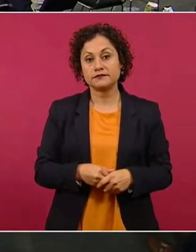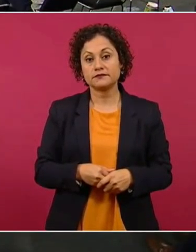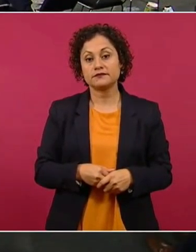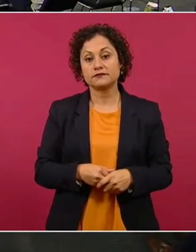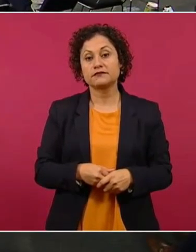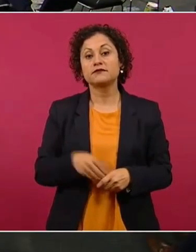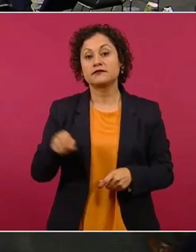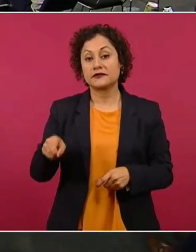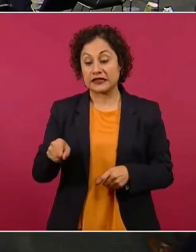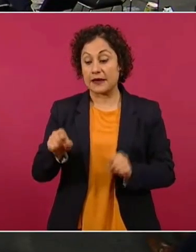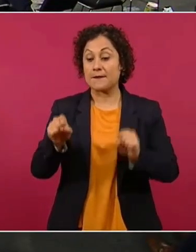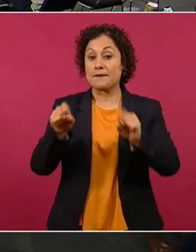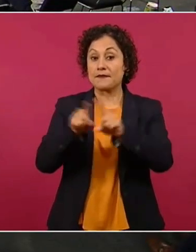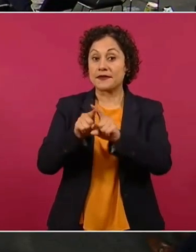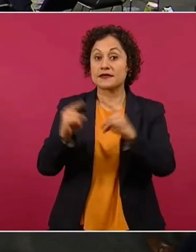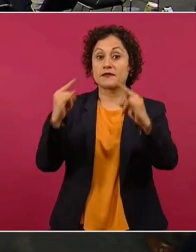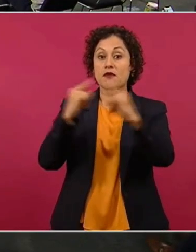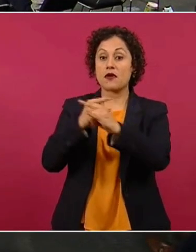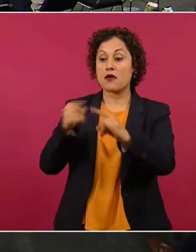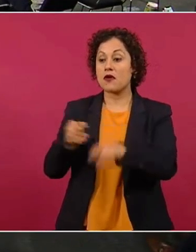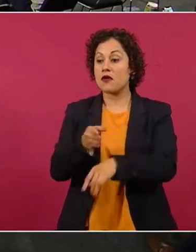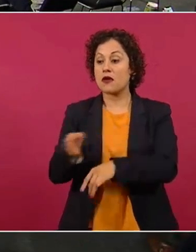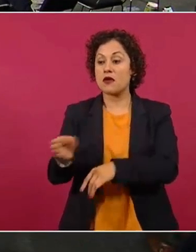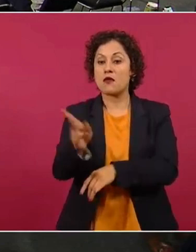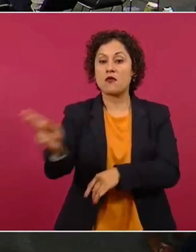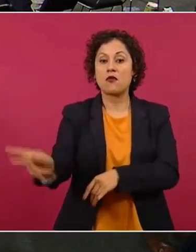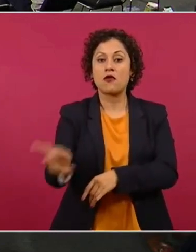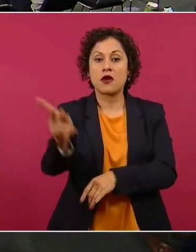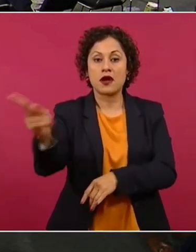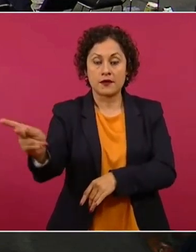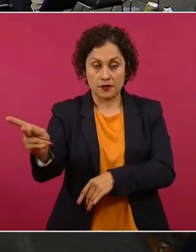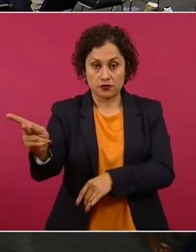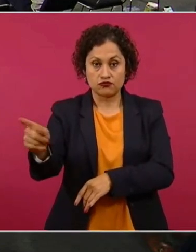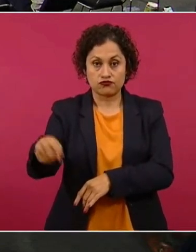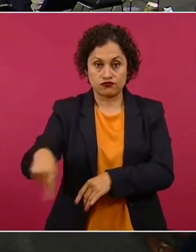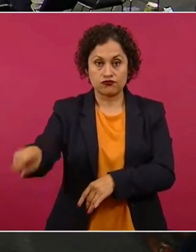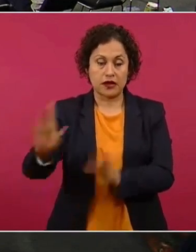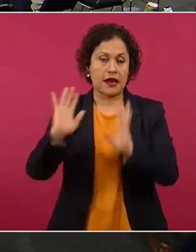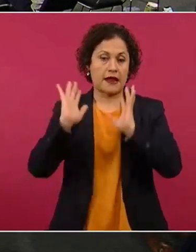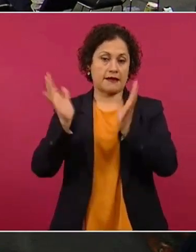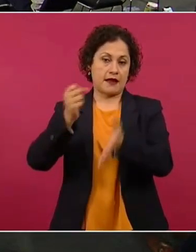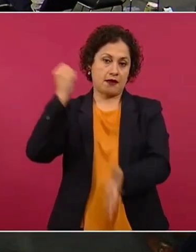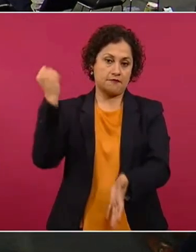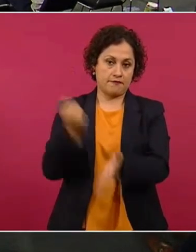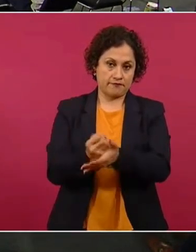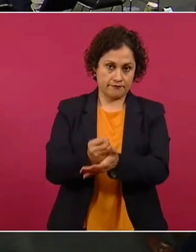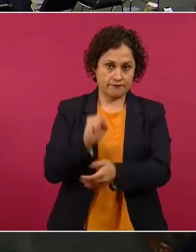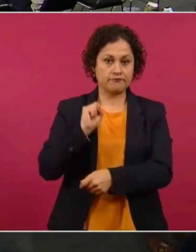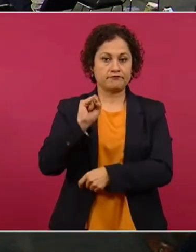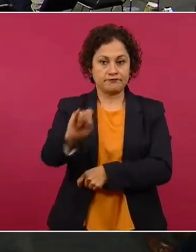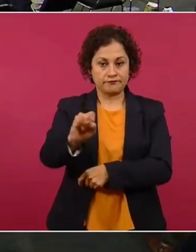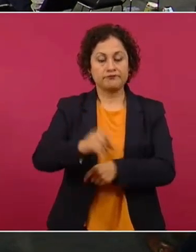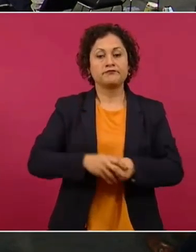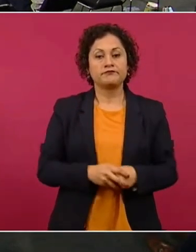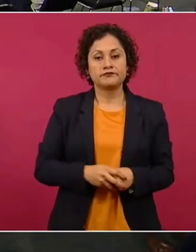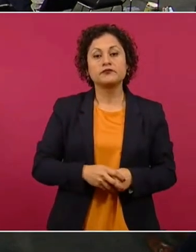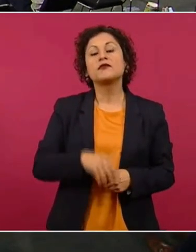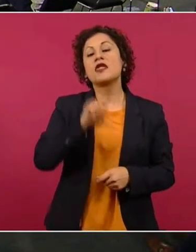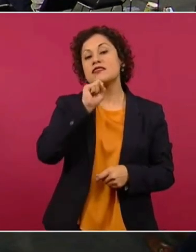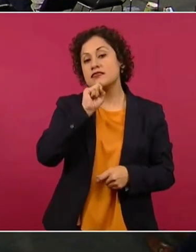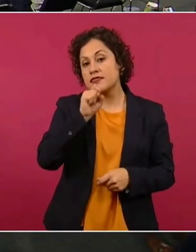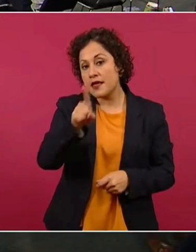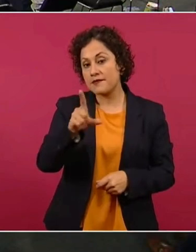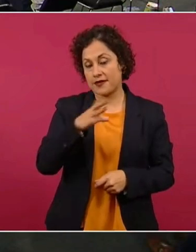y ya está autorizada. Y sí, hay un proyecto